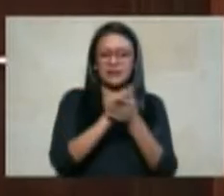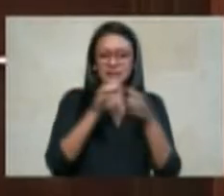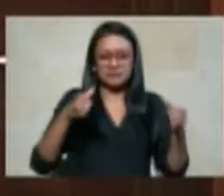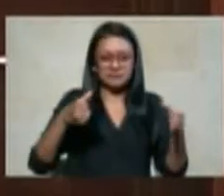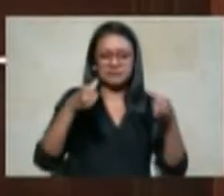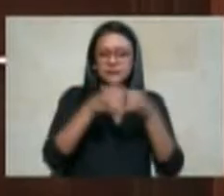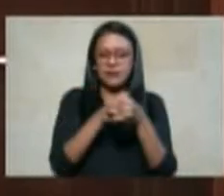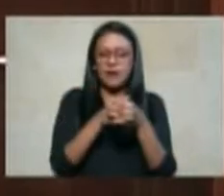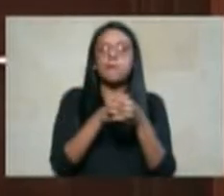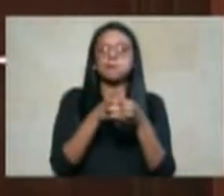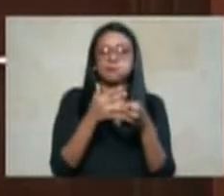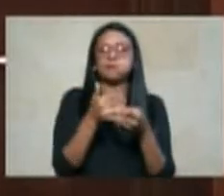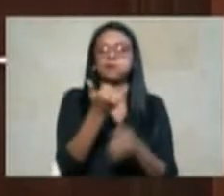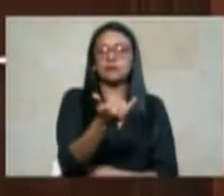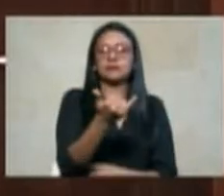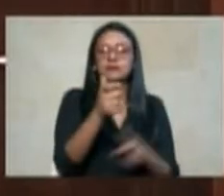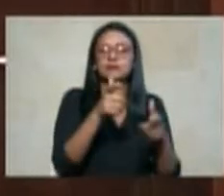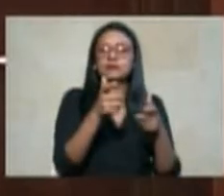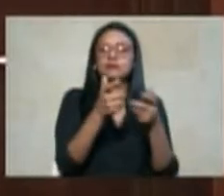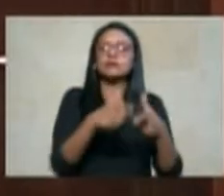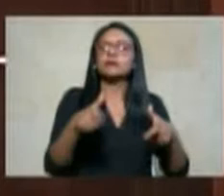corte suprema de justicia